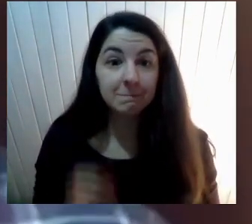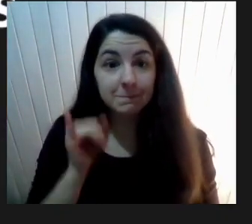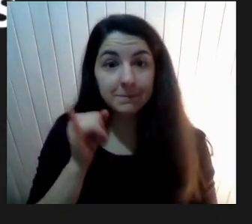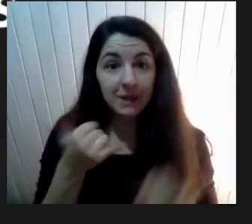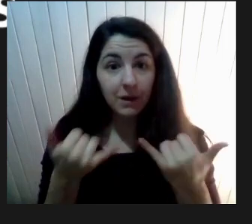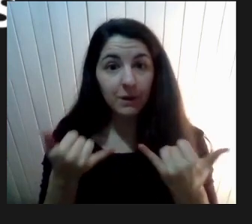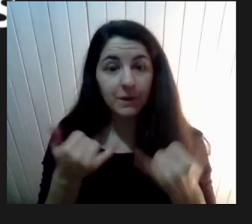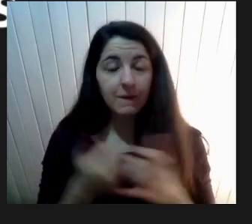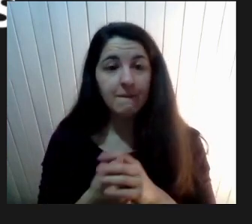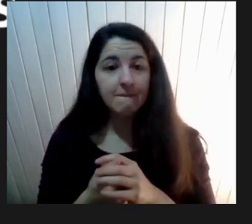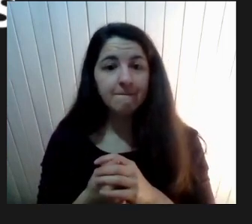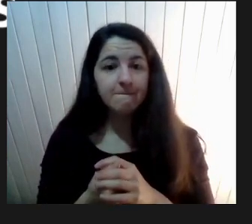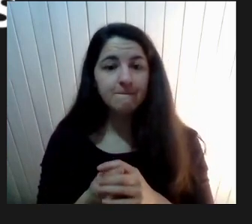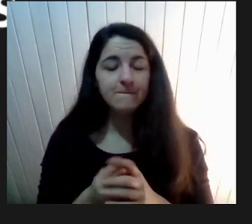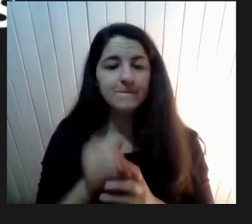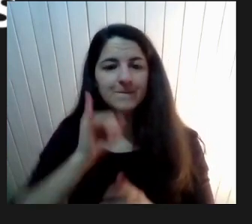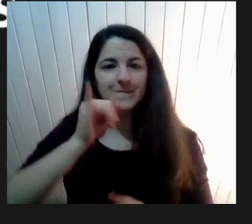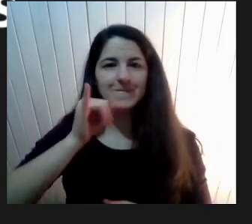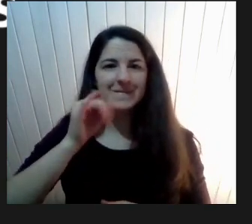Sí Ahora sí